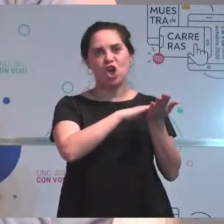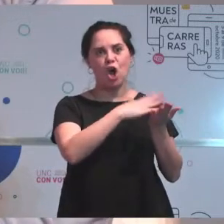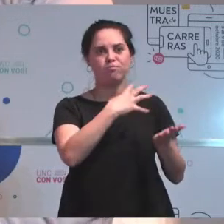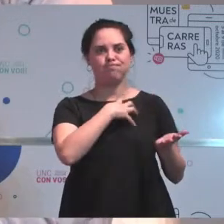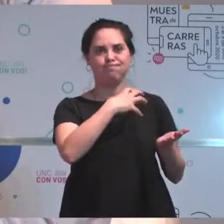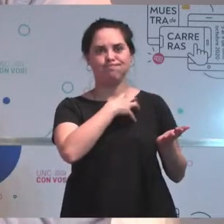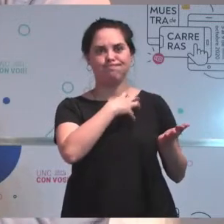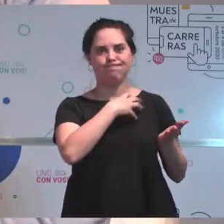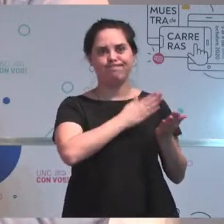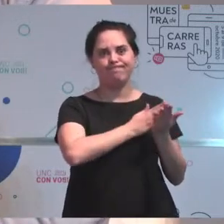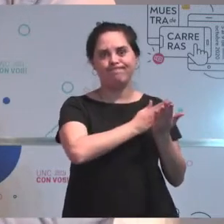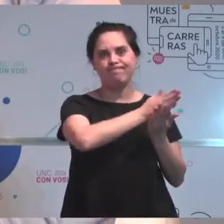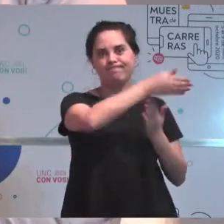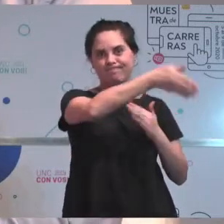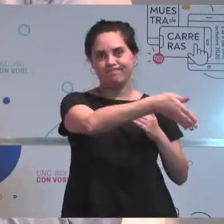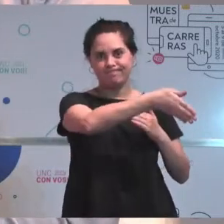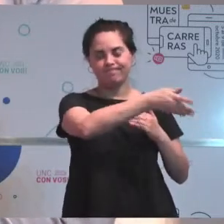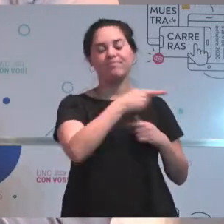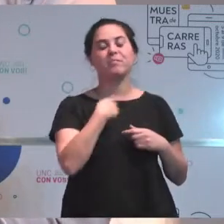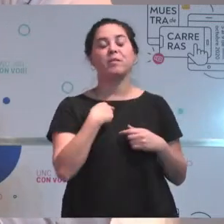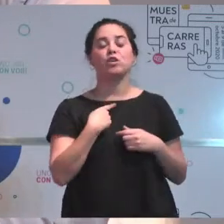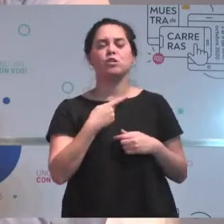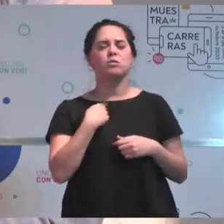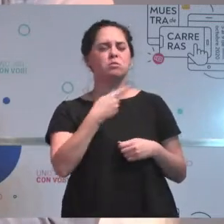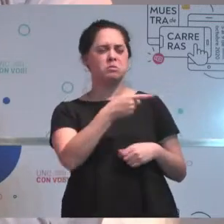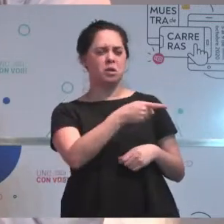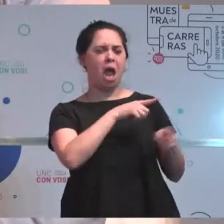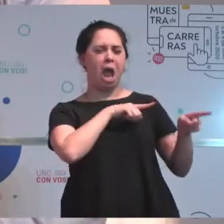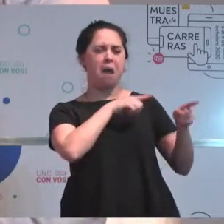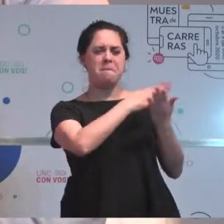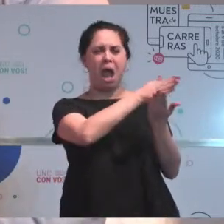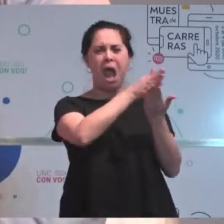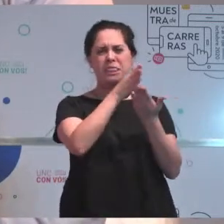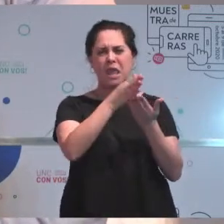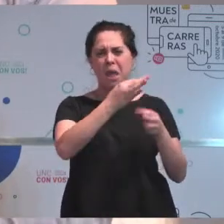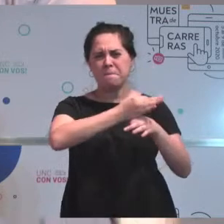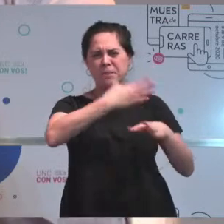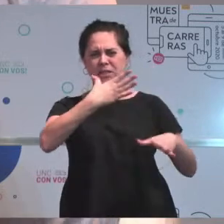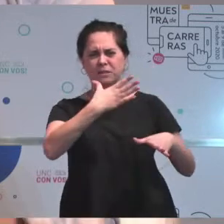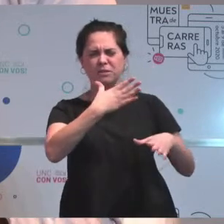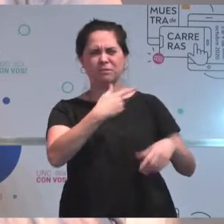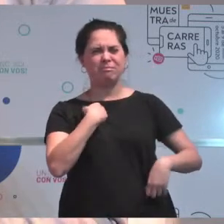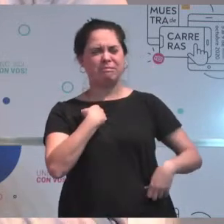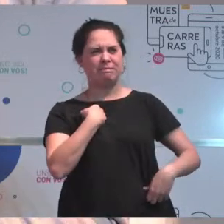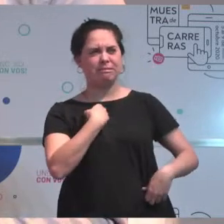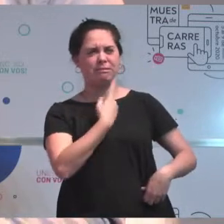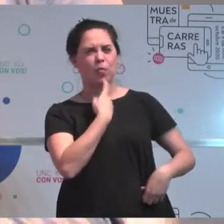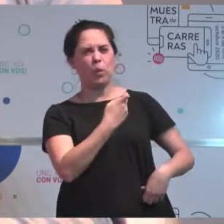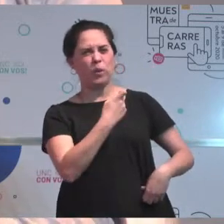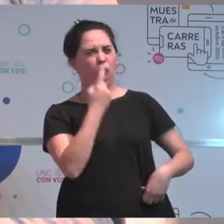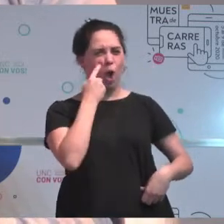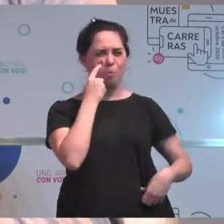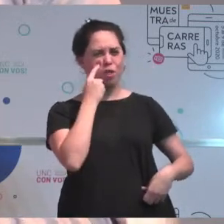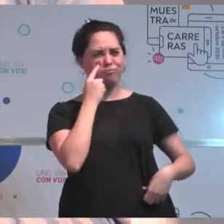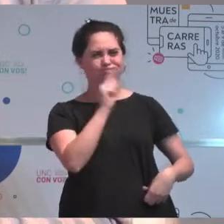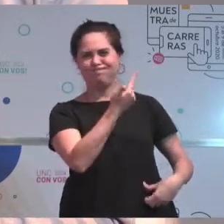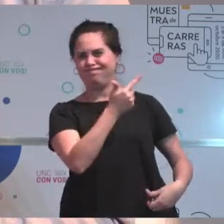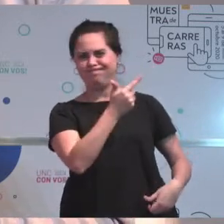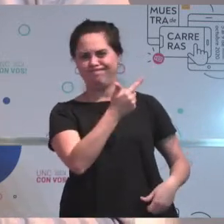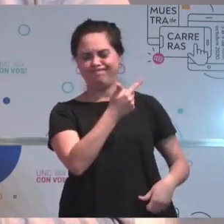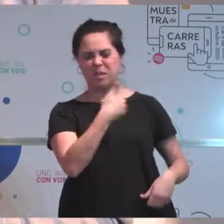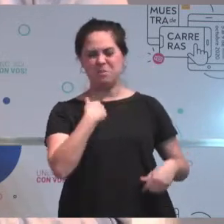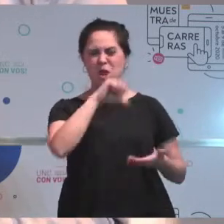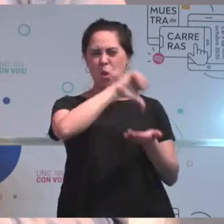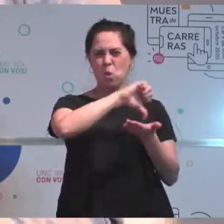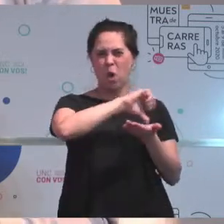eran específicas, me costaba, no me sentía cómodo, no me sentía en el lugar que era lo mío. Y, bueno, eso me